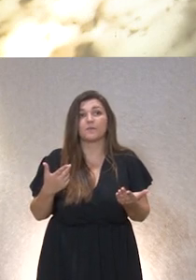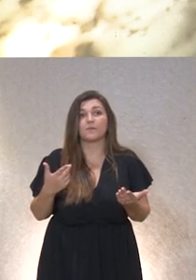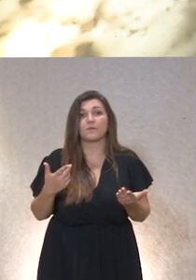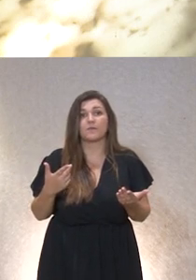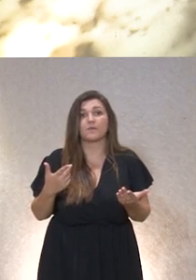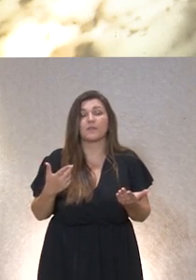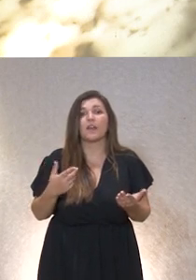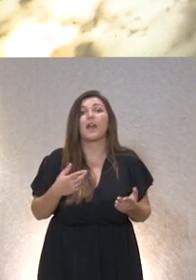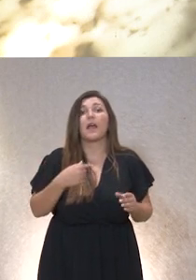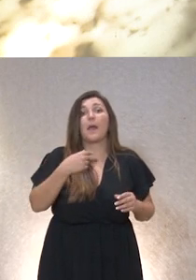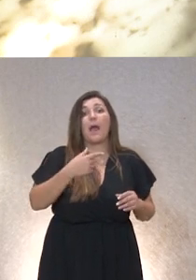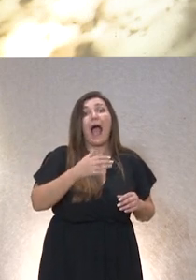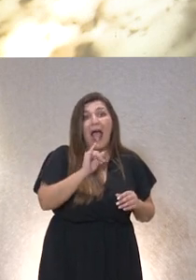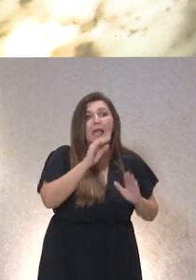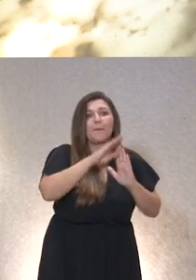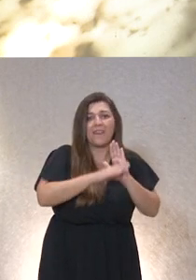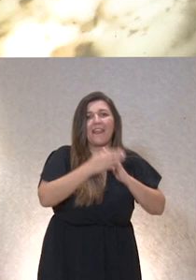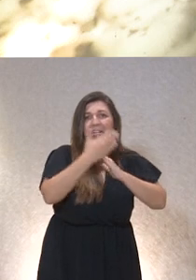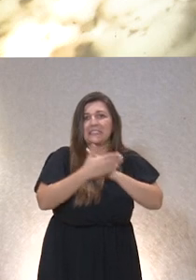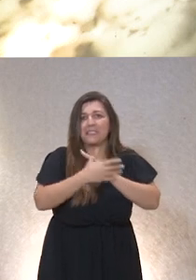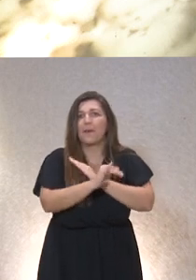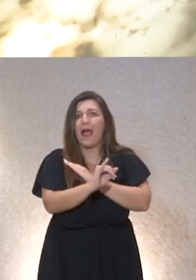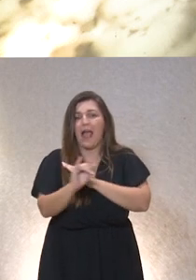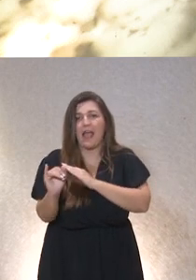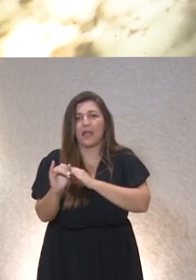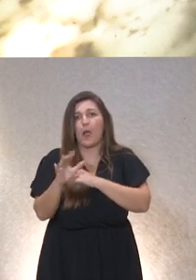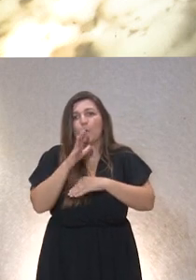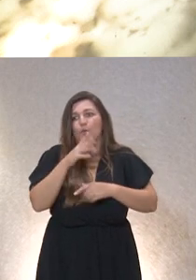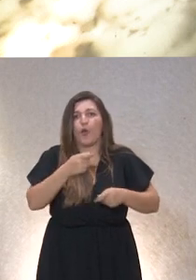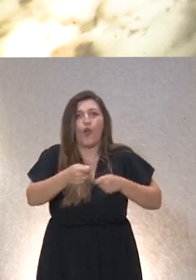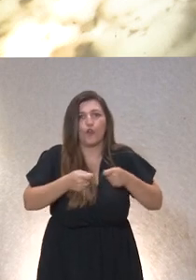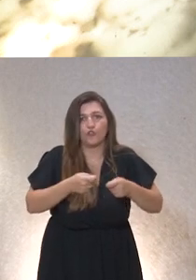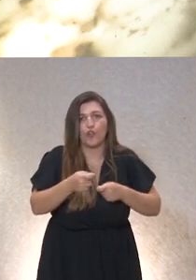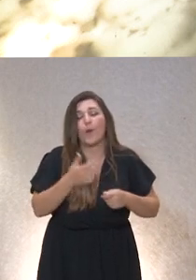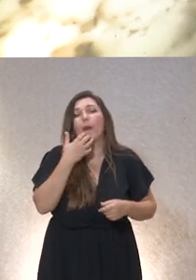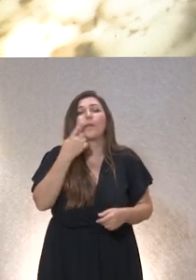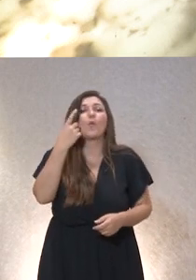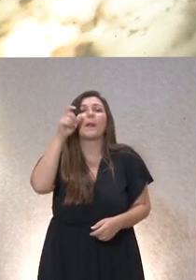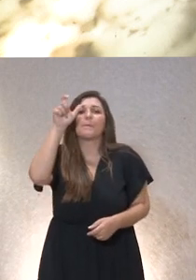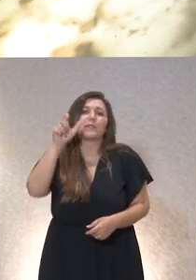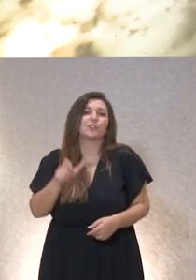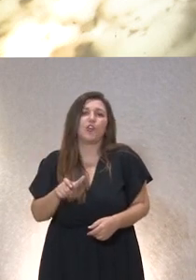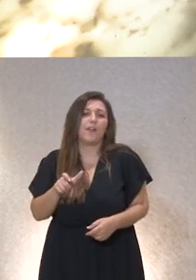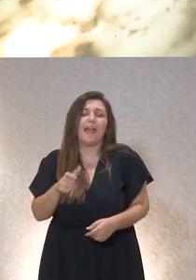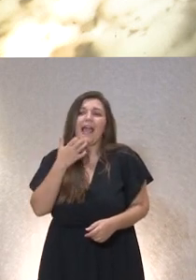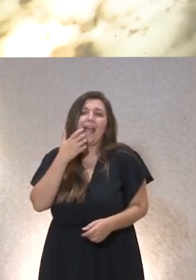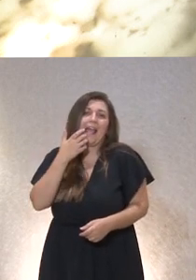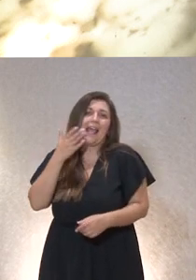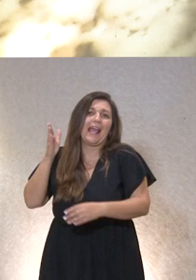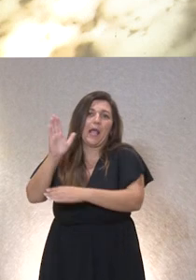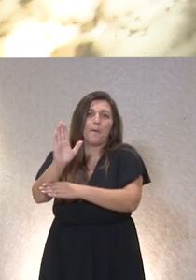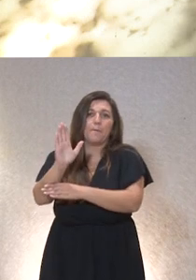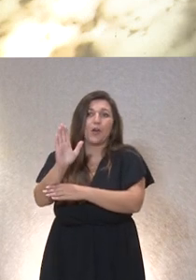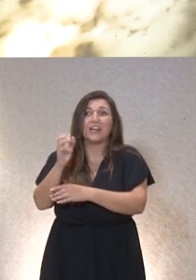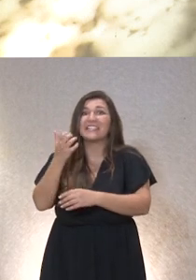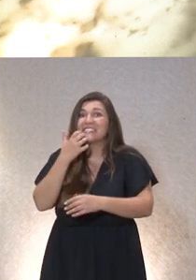medidas restrictivas de hecho por ejemplo tenemos un caso en particular de una persona que bueno que sabemos que si